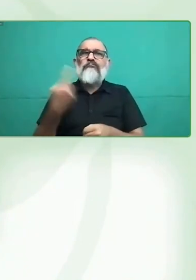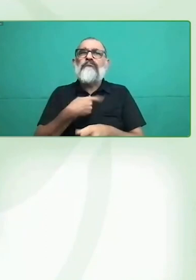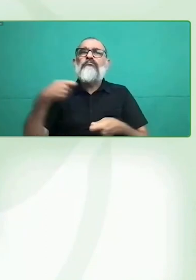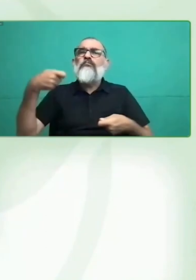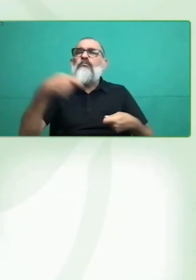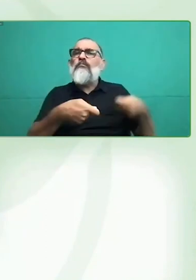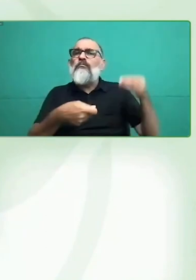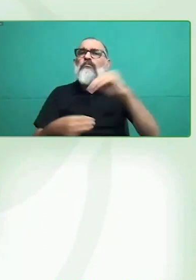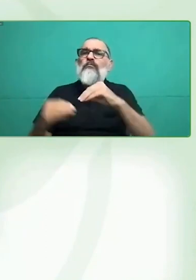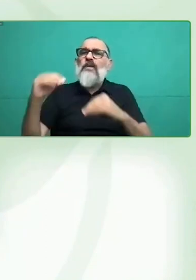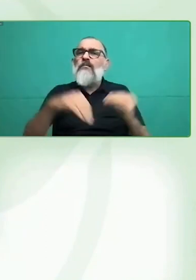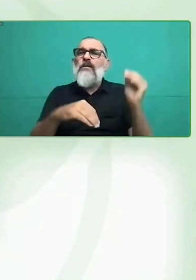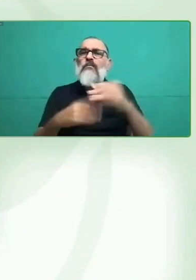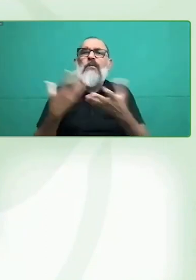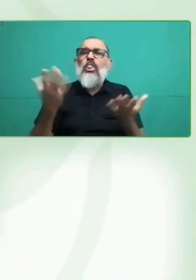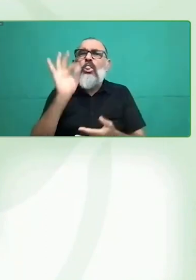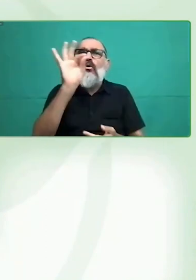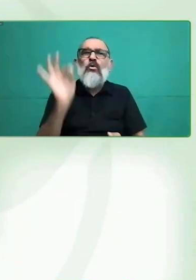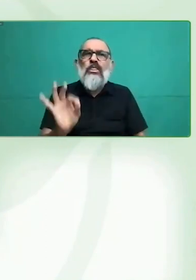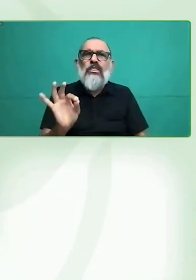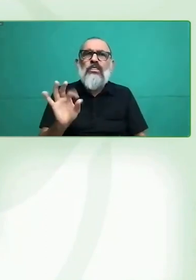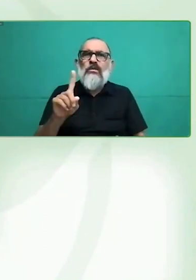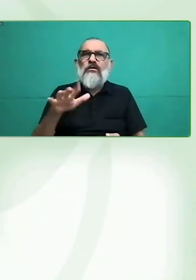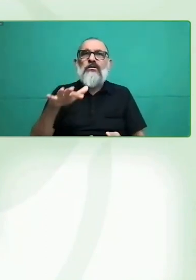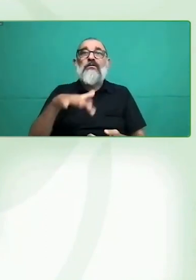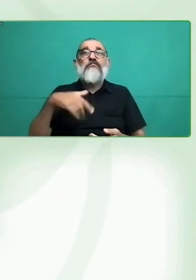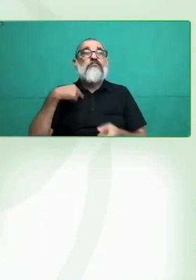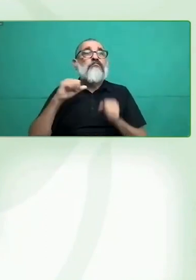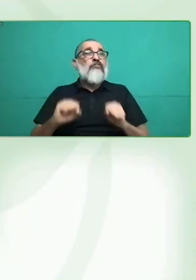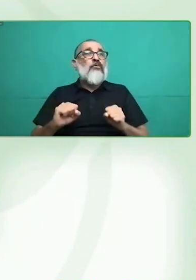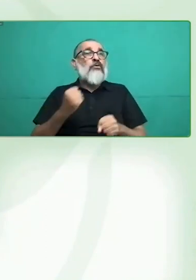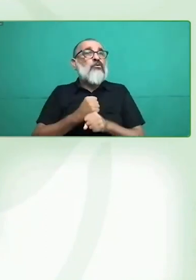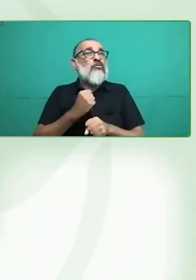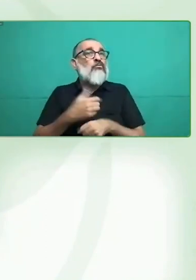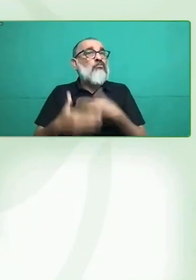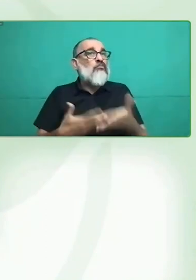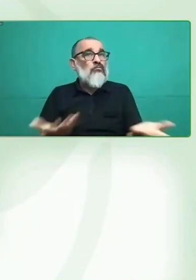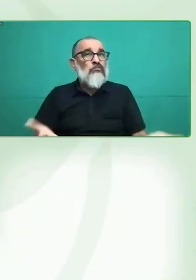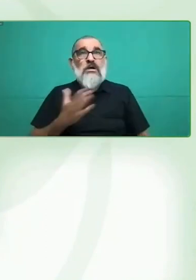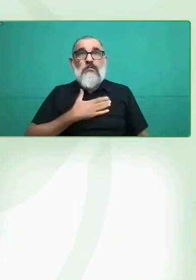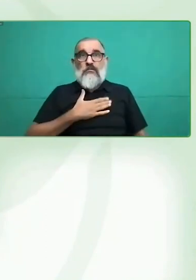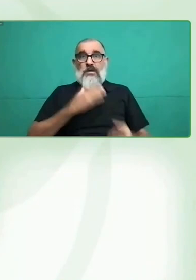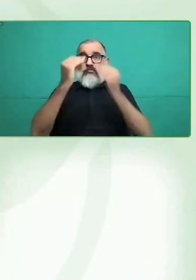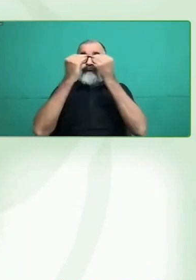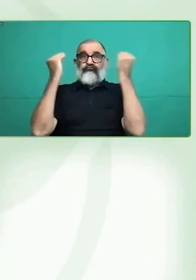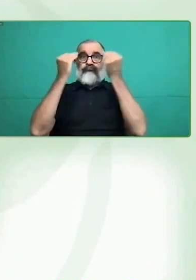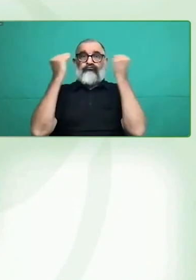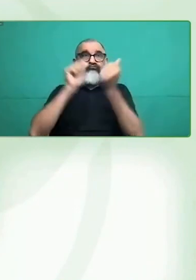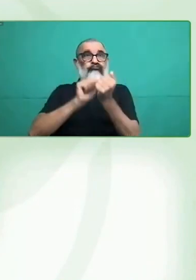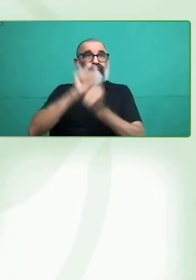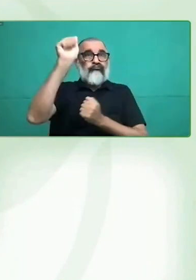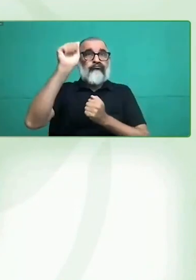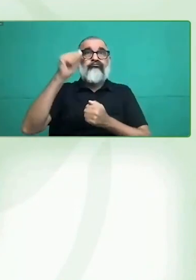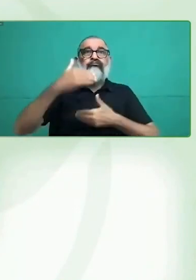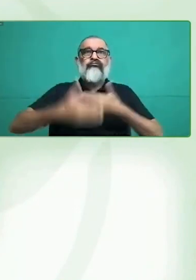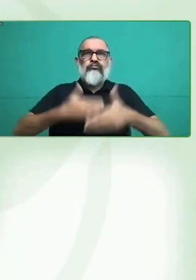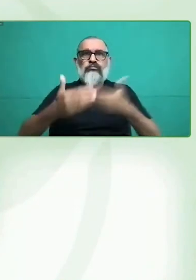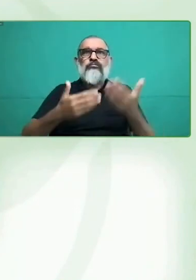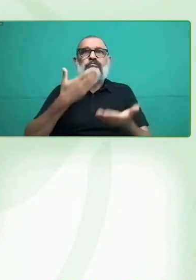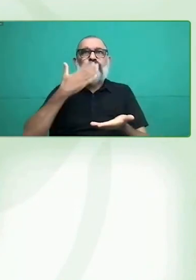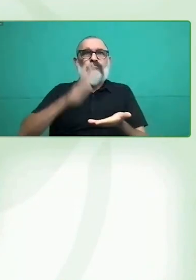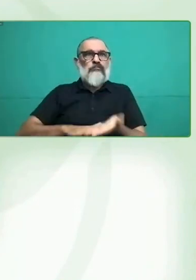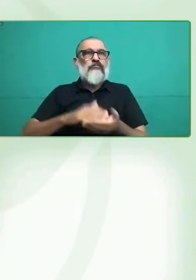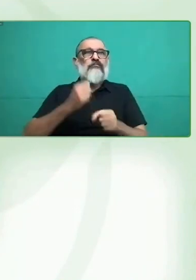podemos influir desde ese nivel hacia abajo, entonces estamos haciendo un cambio que puede tener un gran impacto en las vidas de todas las personas.